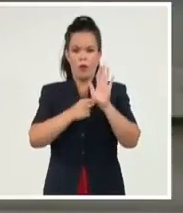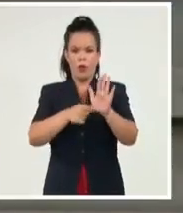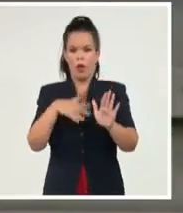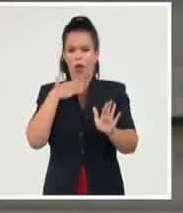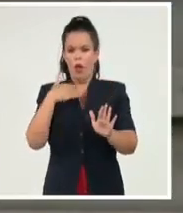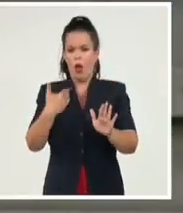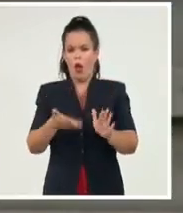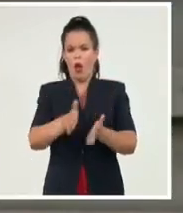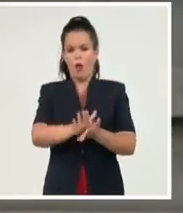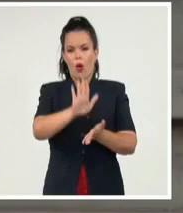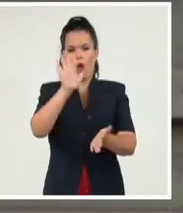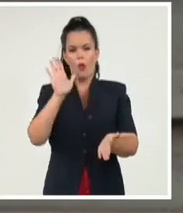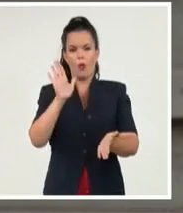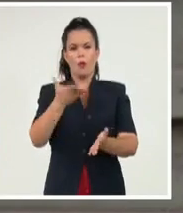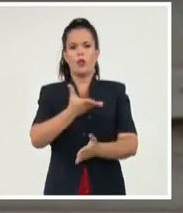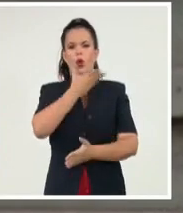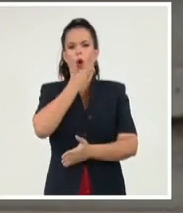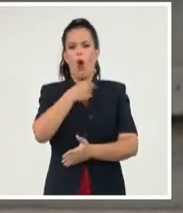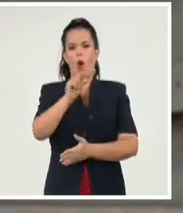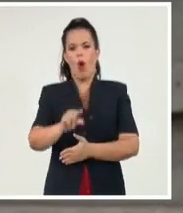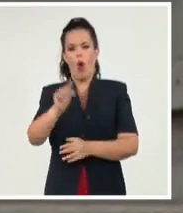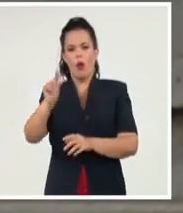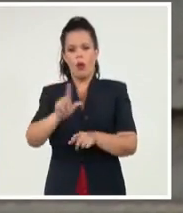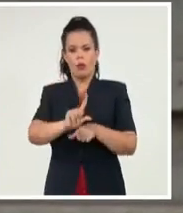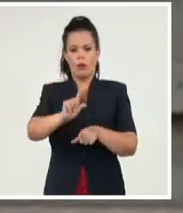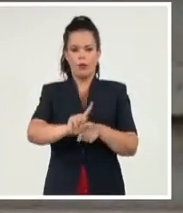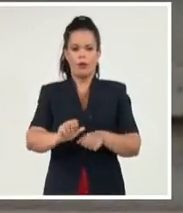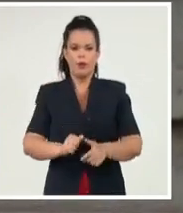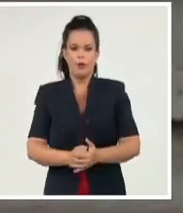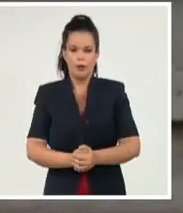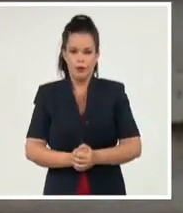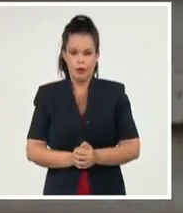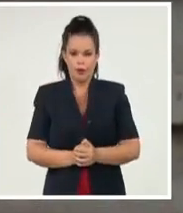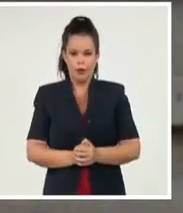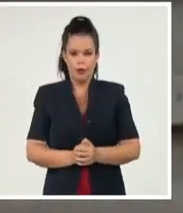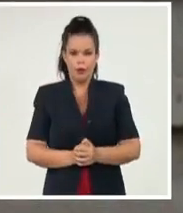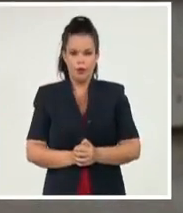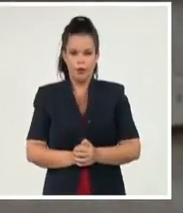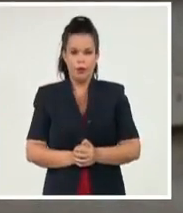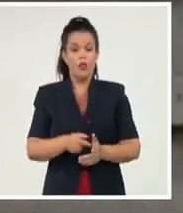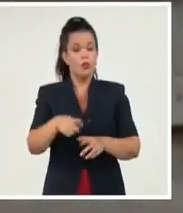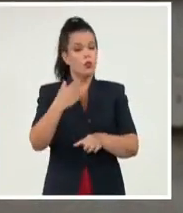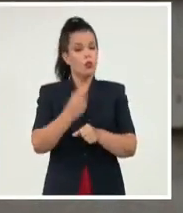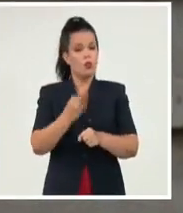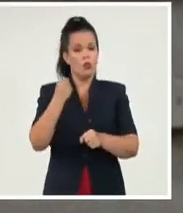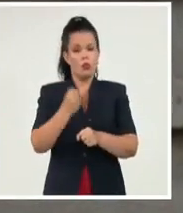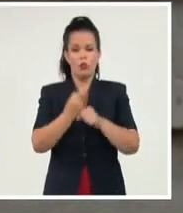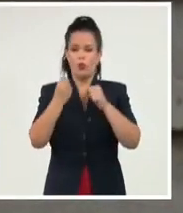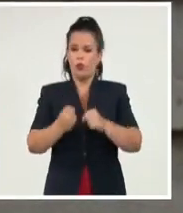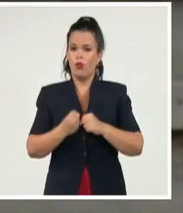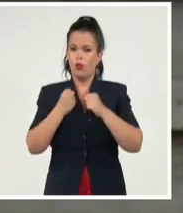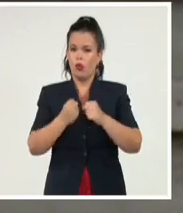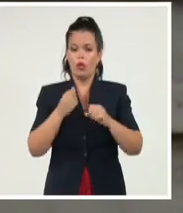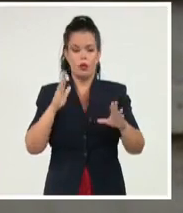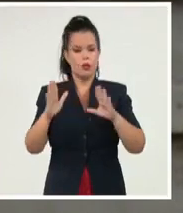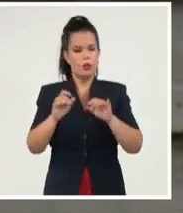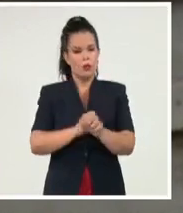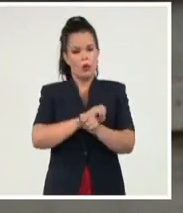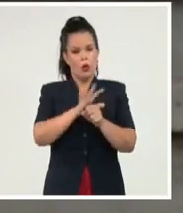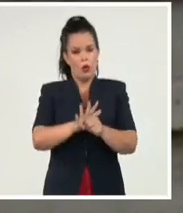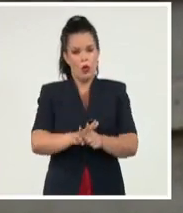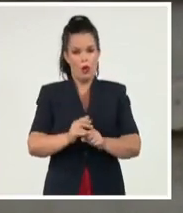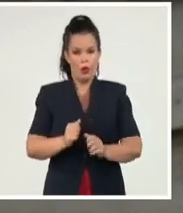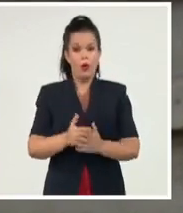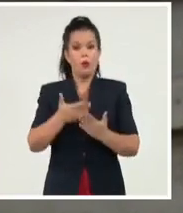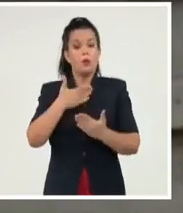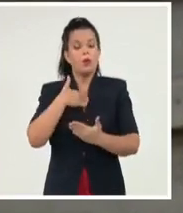Ha sido un trabajo muy duro durante estos meses de pandemia a los jóvenes del sector campesino, muy real. En mi experiencia